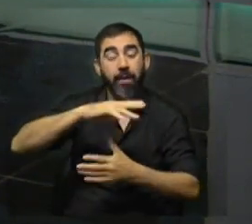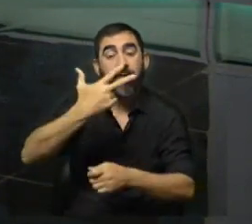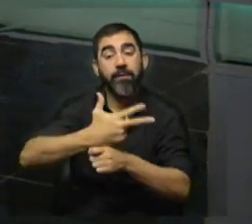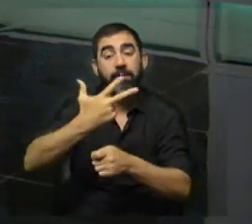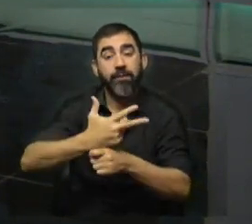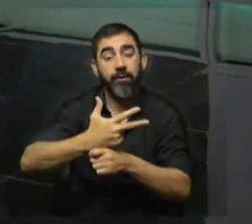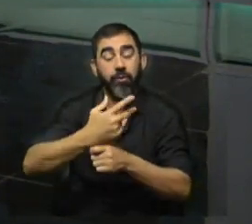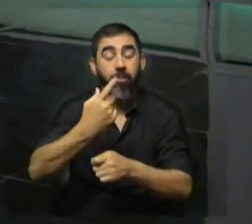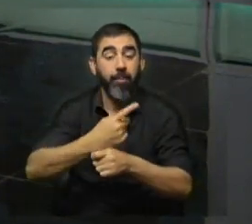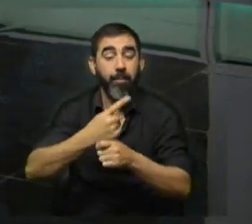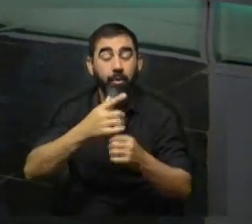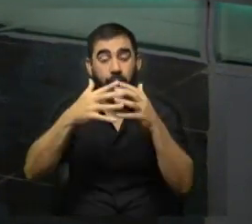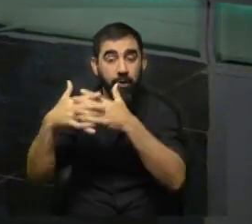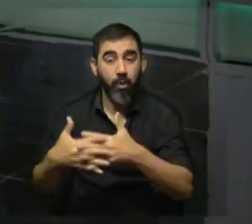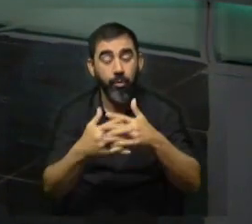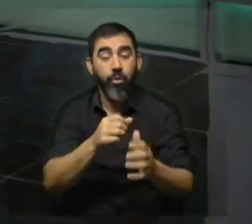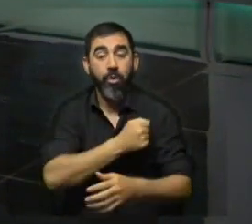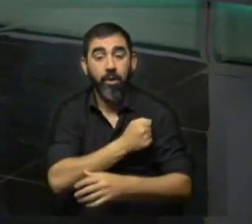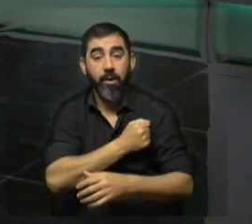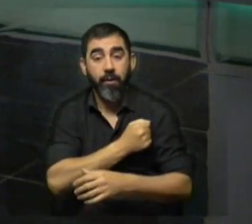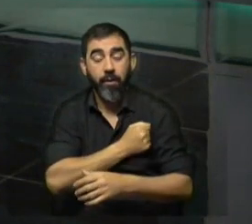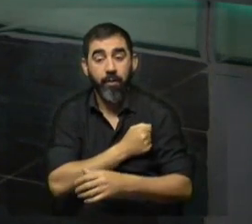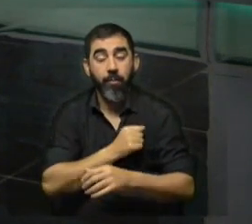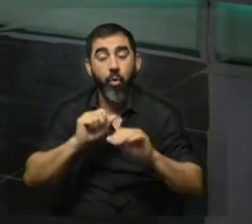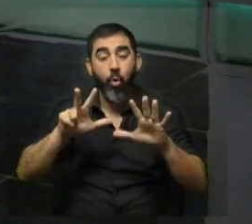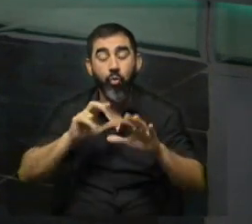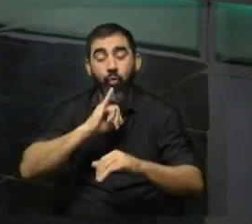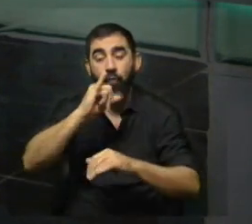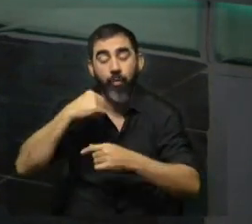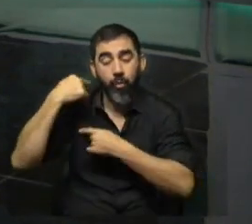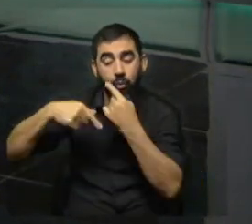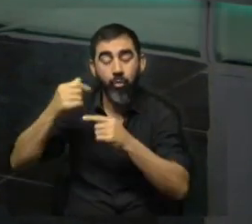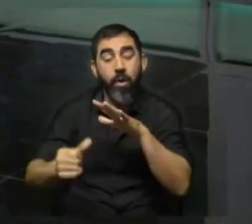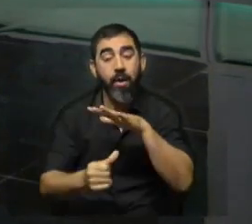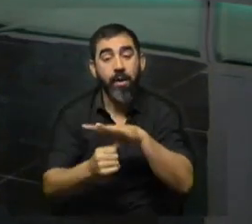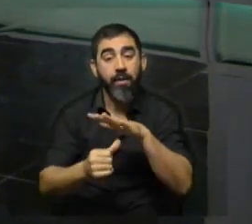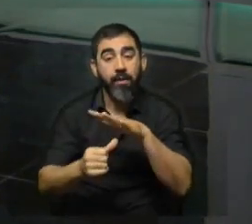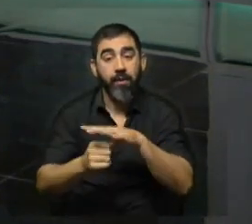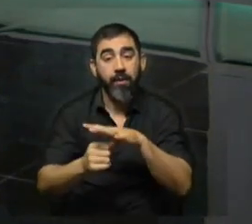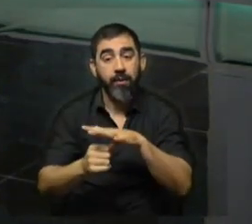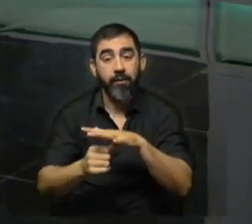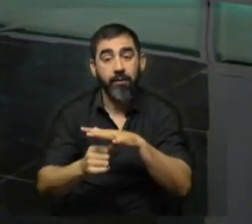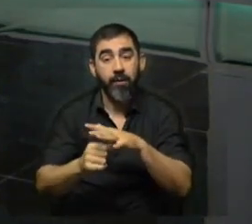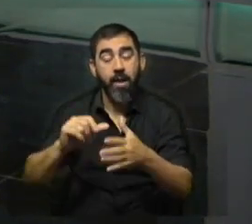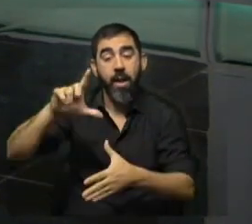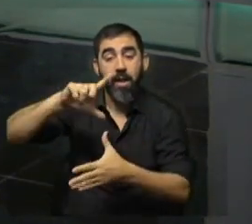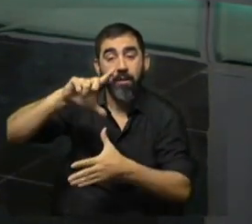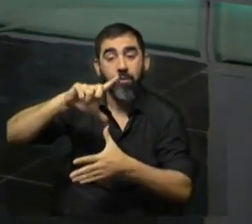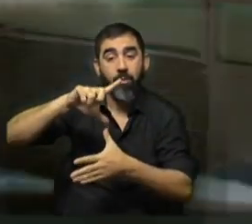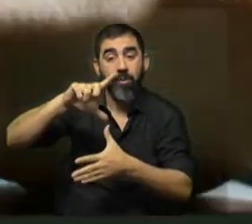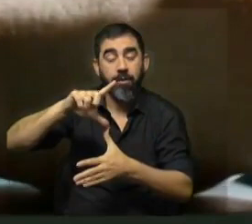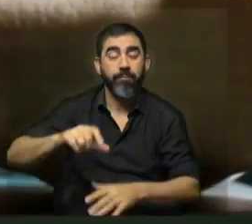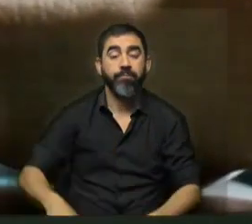de Estados Unidos y Canadá, pero liderando por octavo informe consecutivo, por octavo año consecutivo, la subregión latinoamericana.